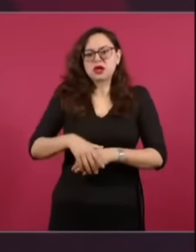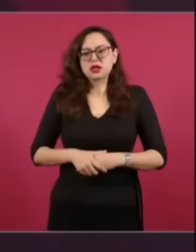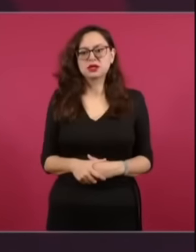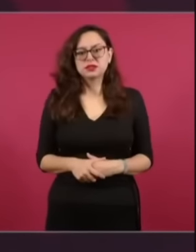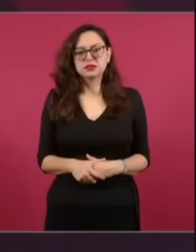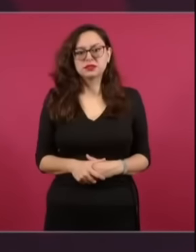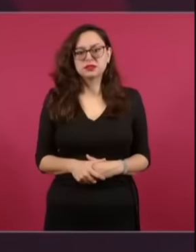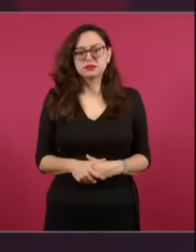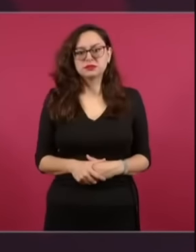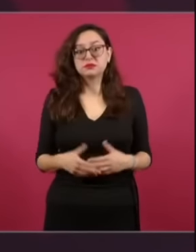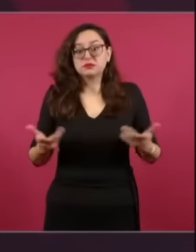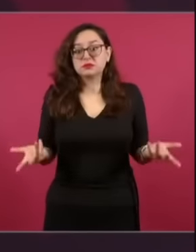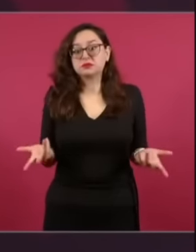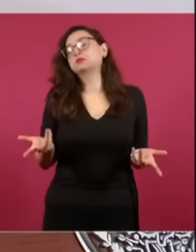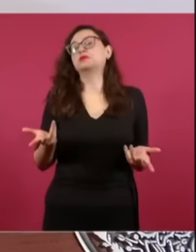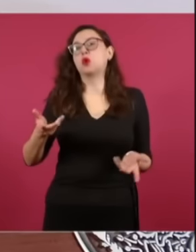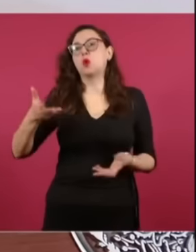ser presidente de la República?